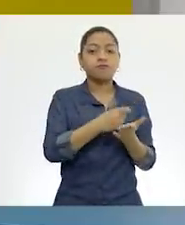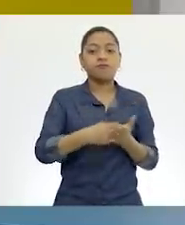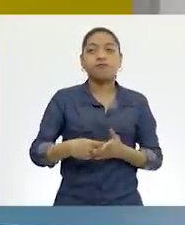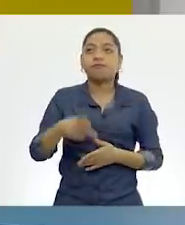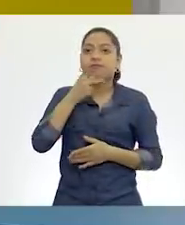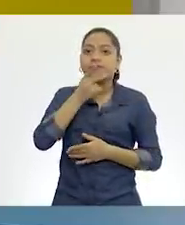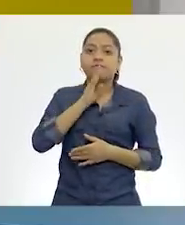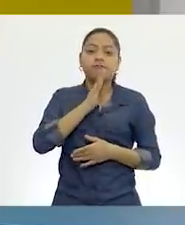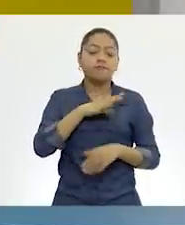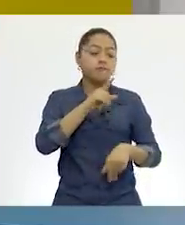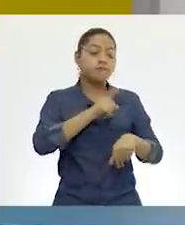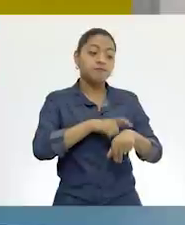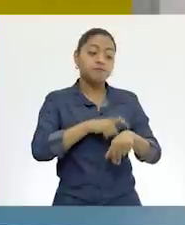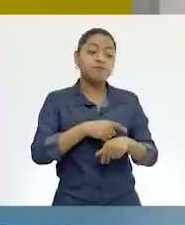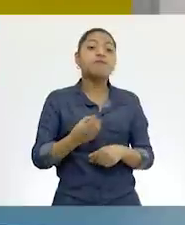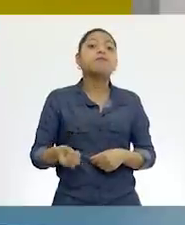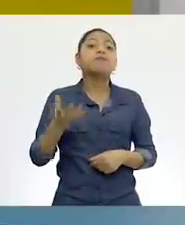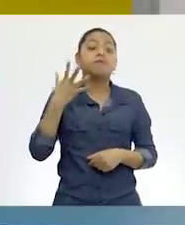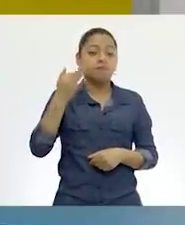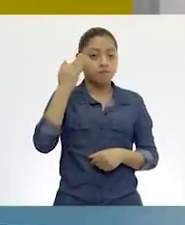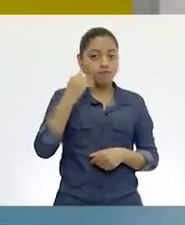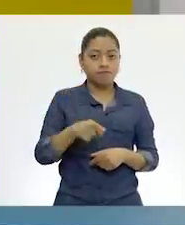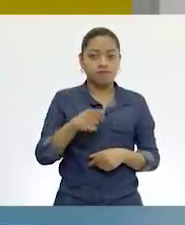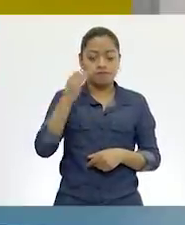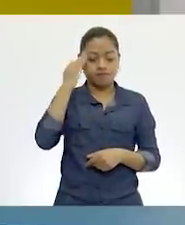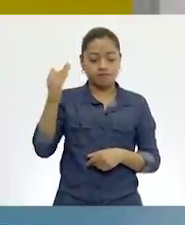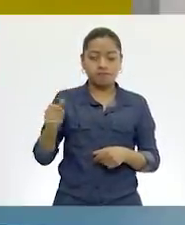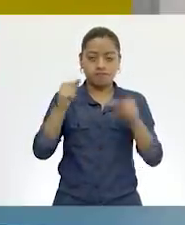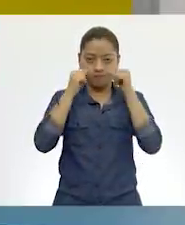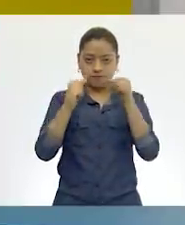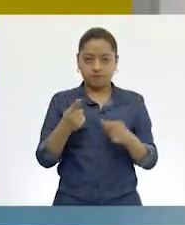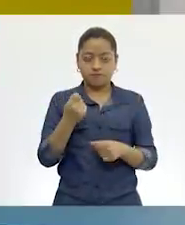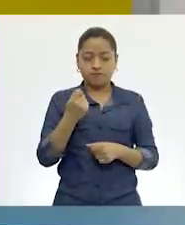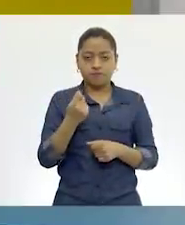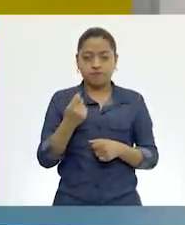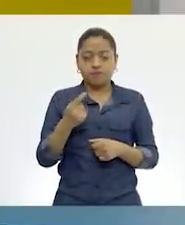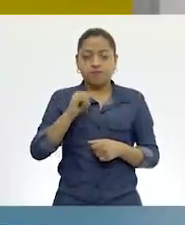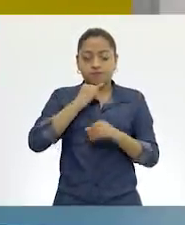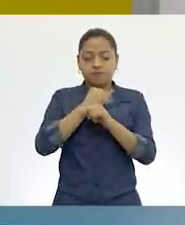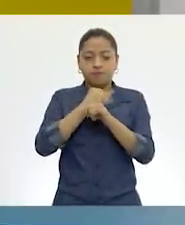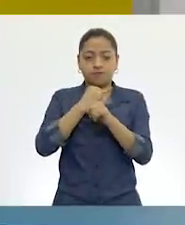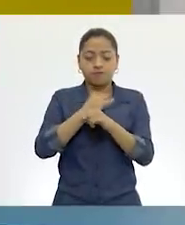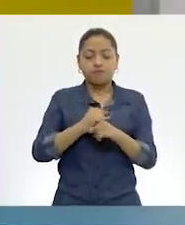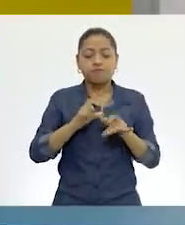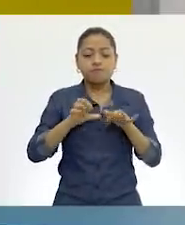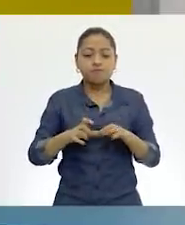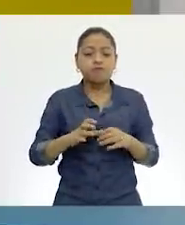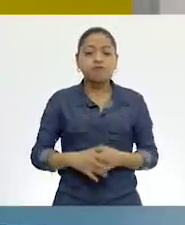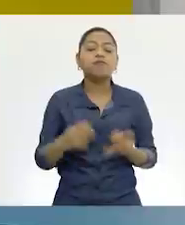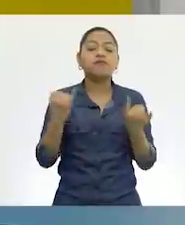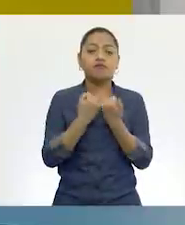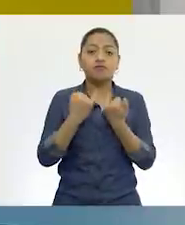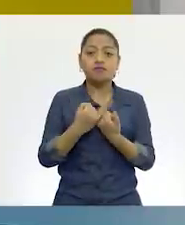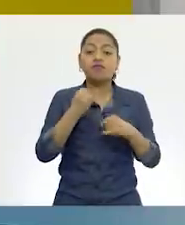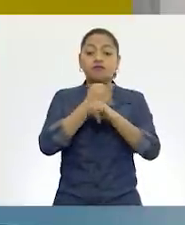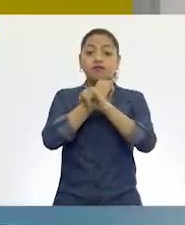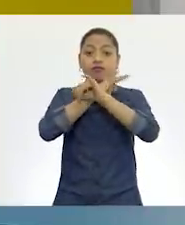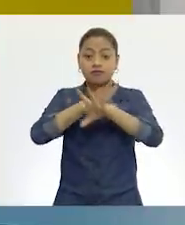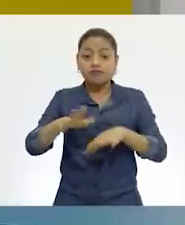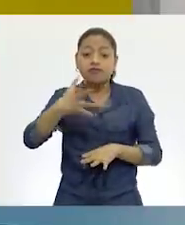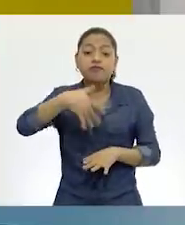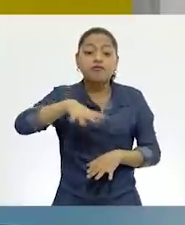frente a la computadora y qué vas a investigar, que revises en algún buscador académico la información.